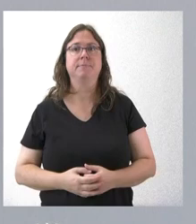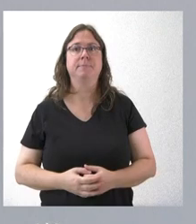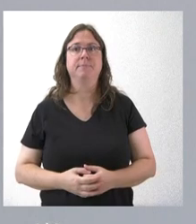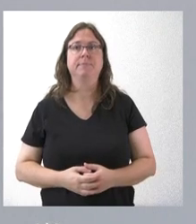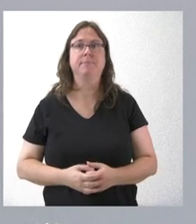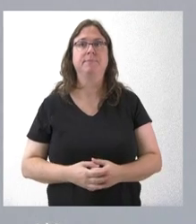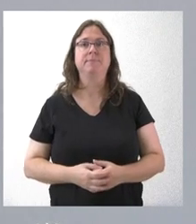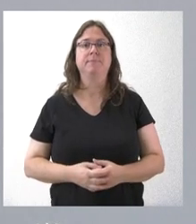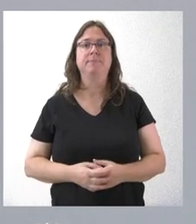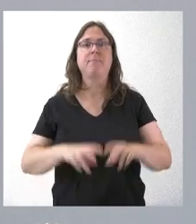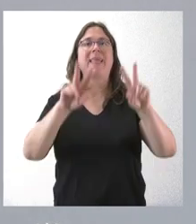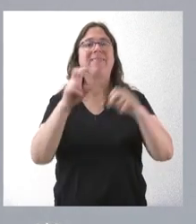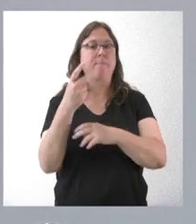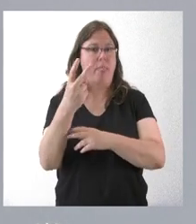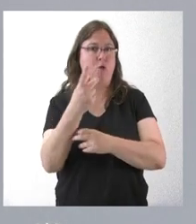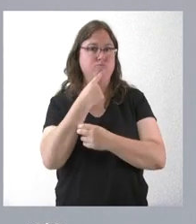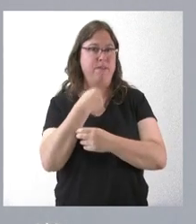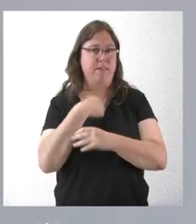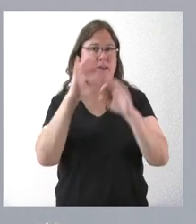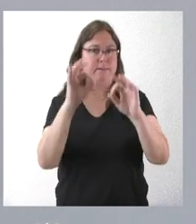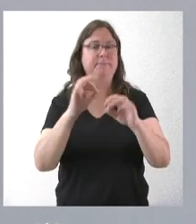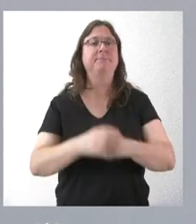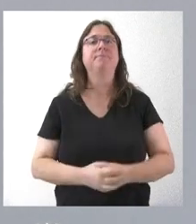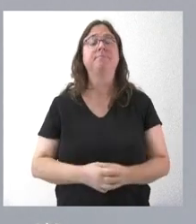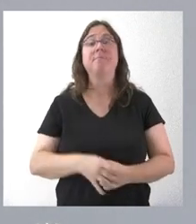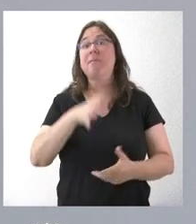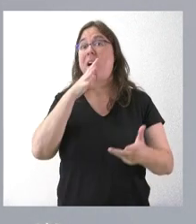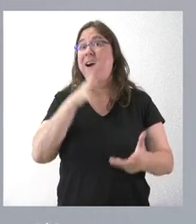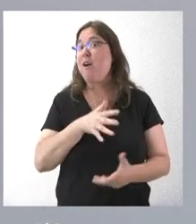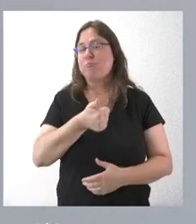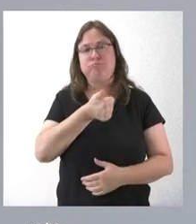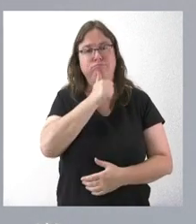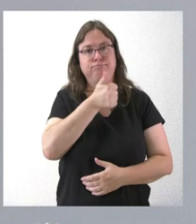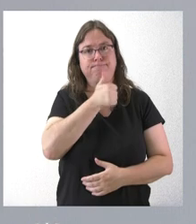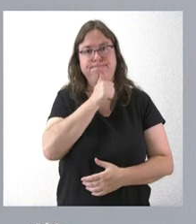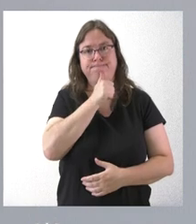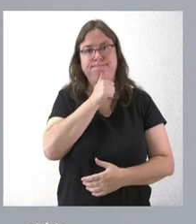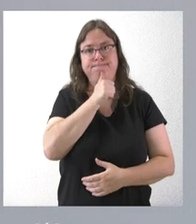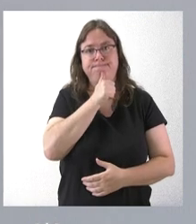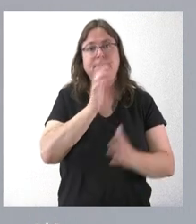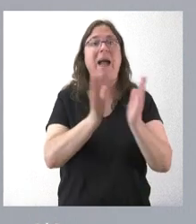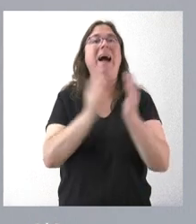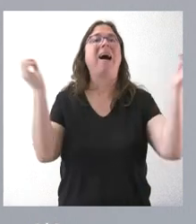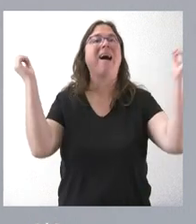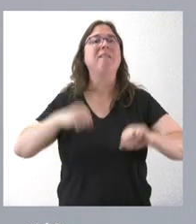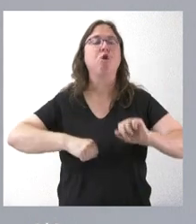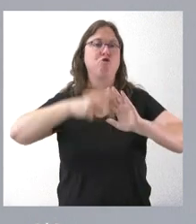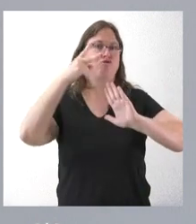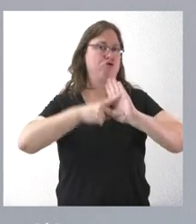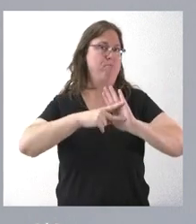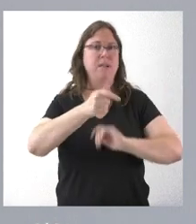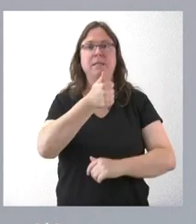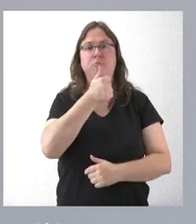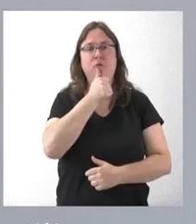Pues las dos cuestiones que usted plantea, a día de hoy todavía no se ha aprobado una normativa que garantice